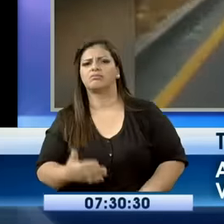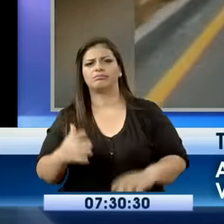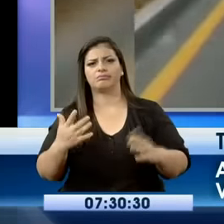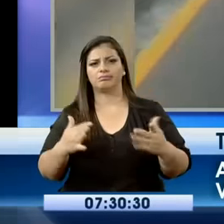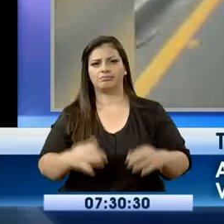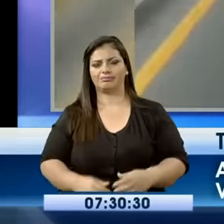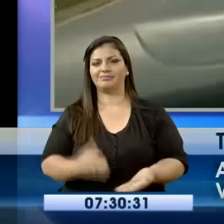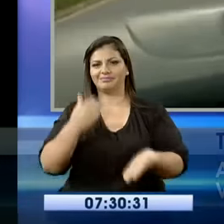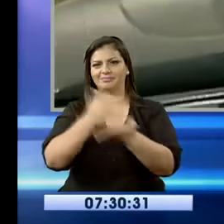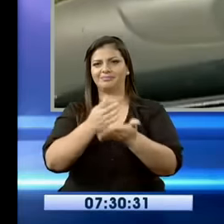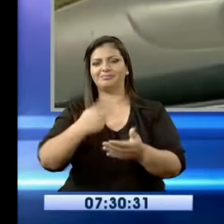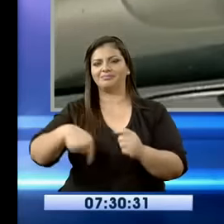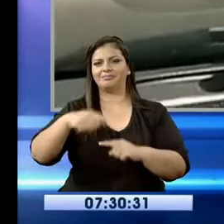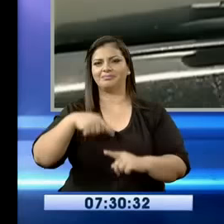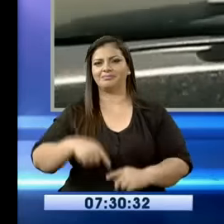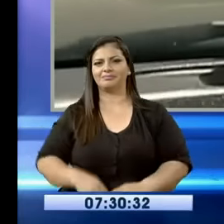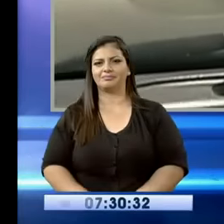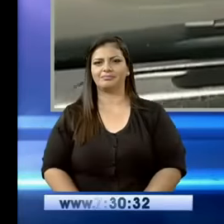Ya regresamos.